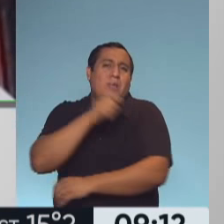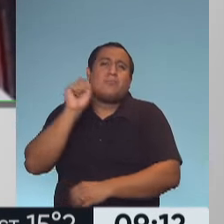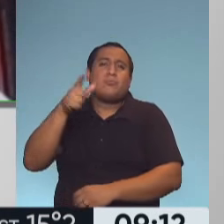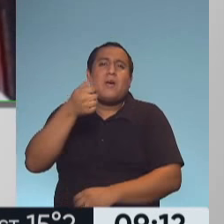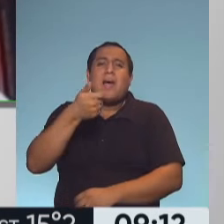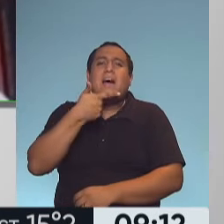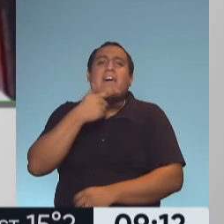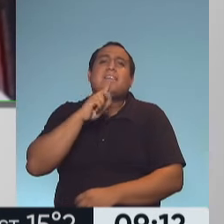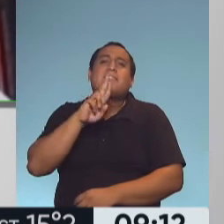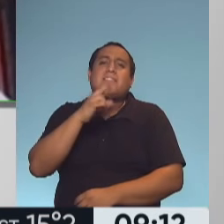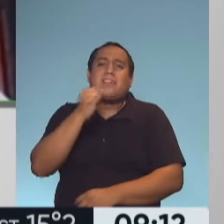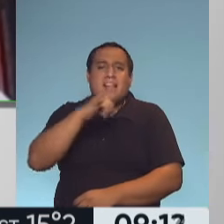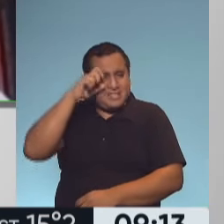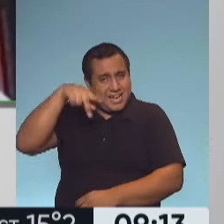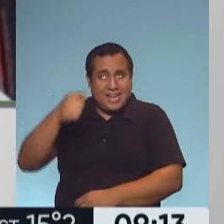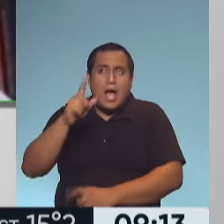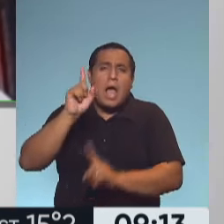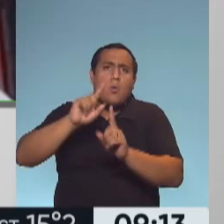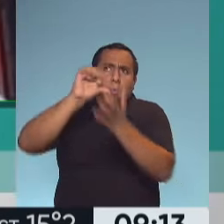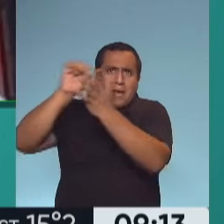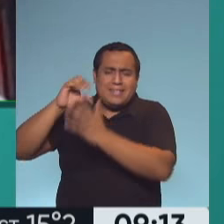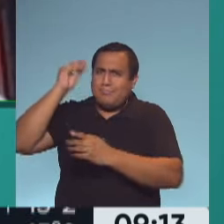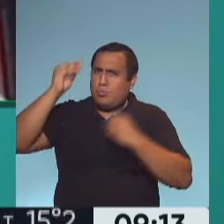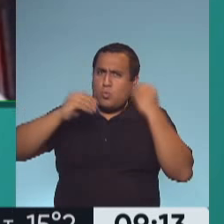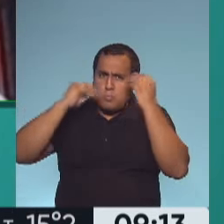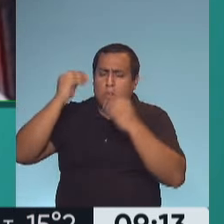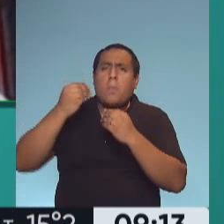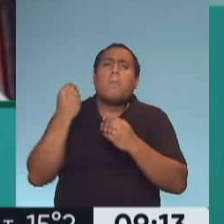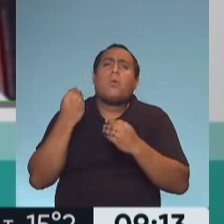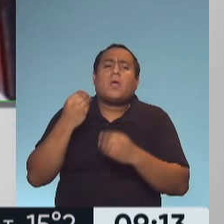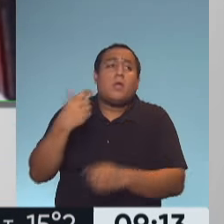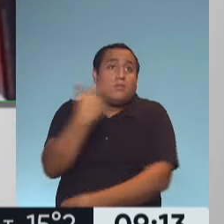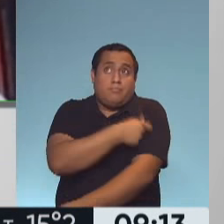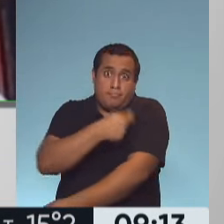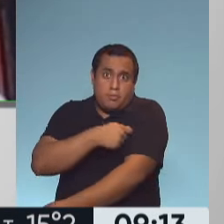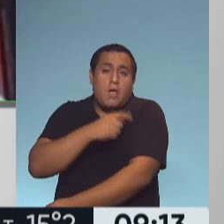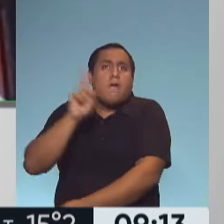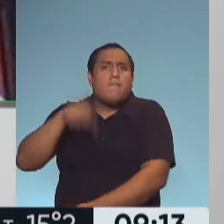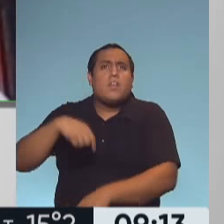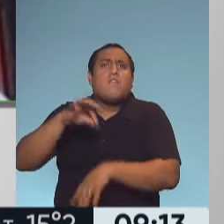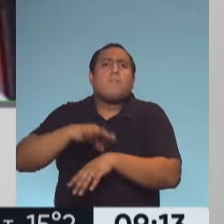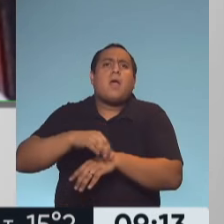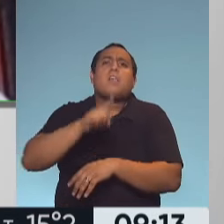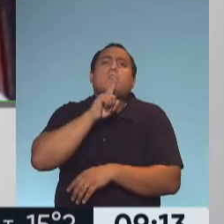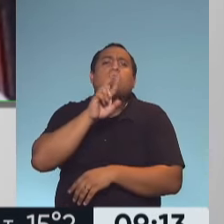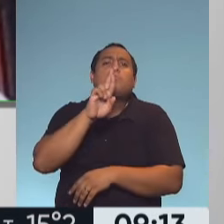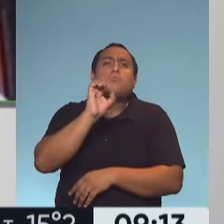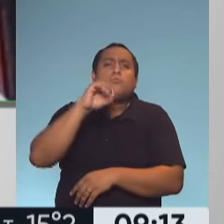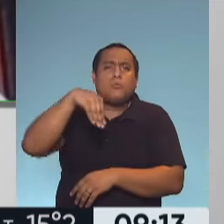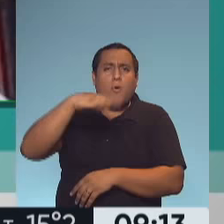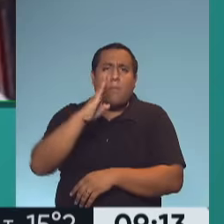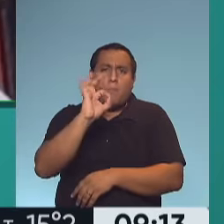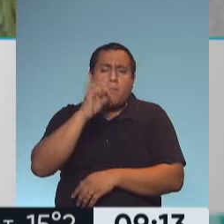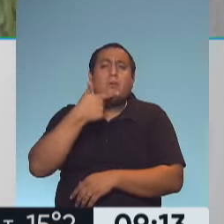generó en algunos países alguna preocupación sobre el número de personas que tuvieron trombosis, sobre todo personas menores de 50